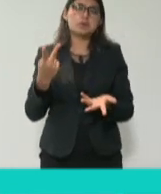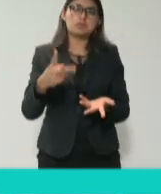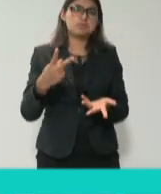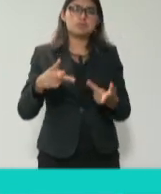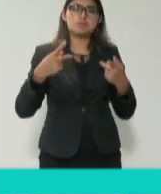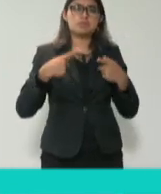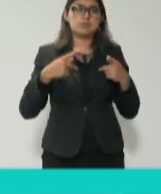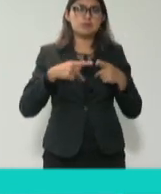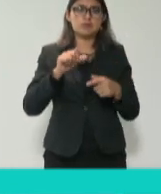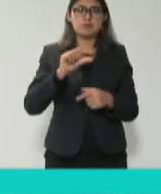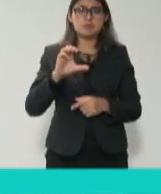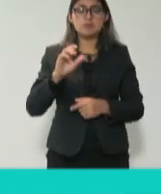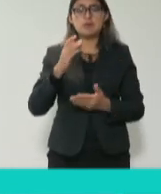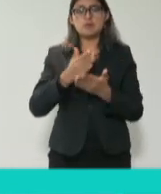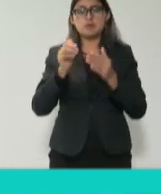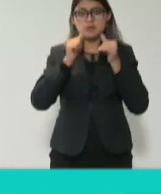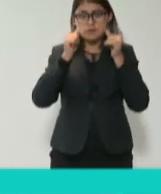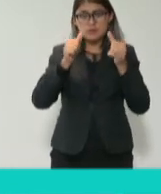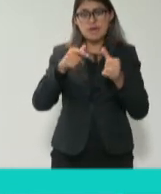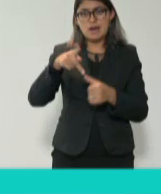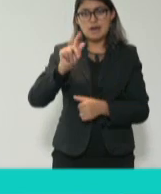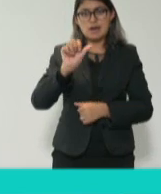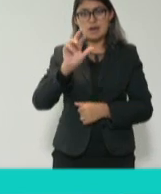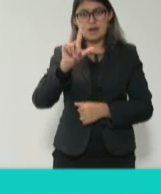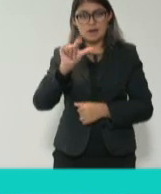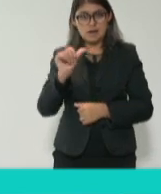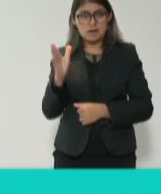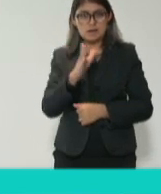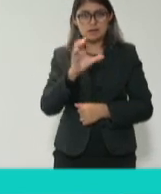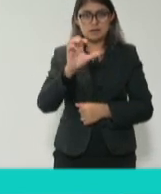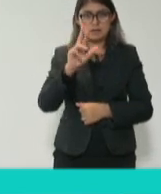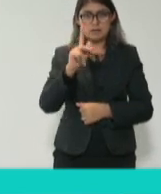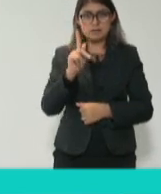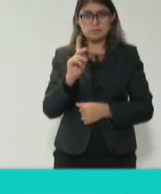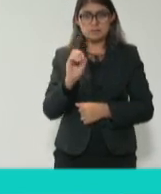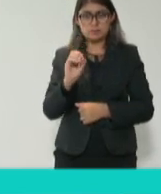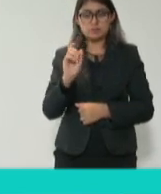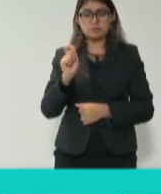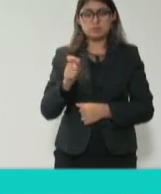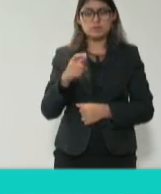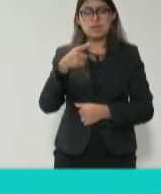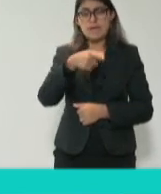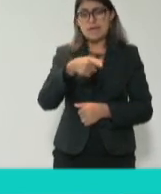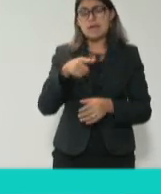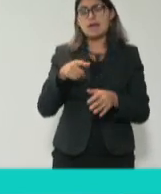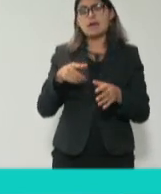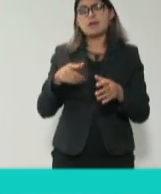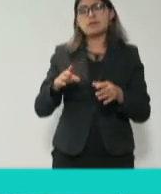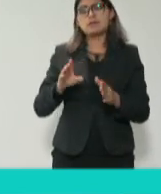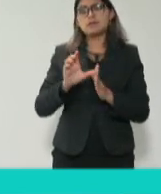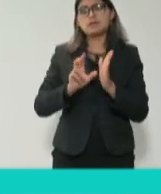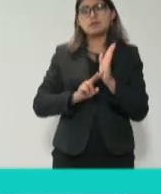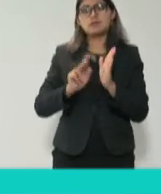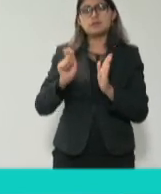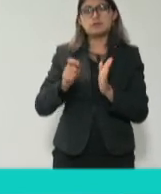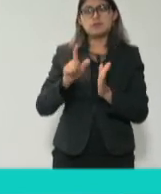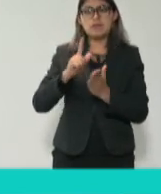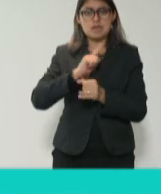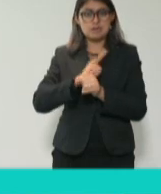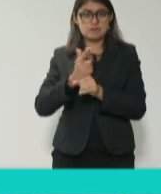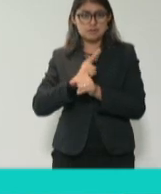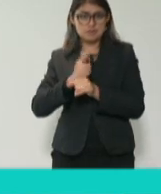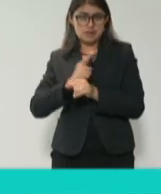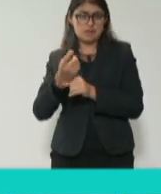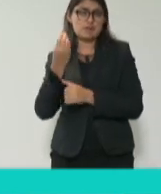escuchar a Carla Crespo Benítez de Transparencia Mexicana ella es licenciada en Derecho por la UNAM cuenta con